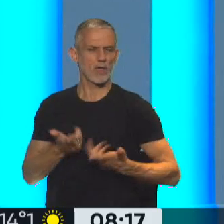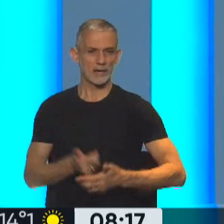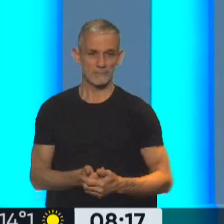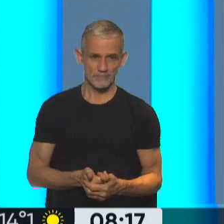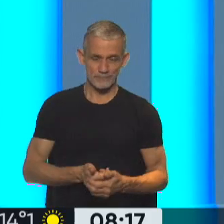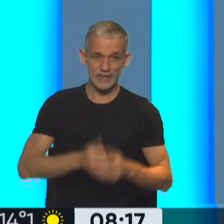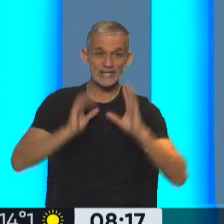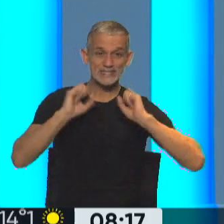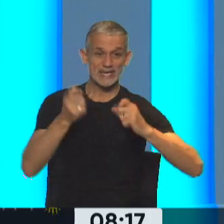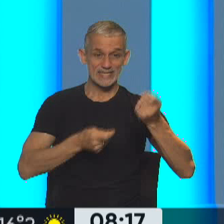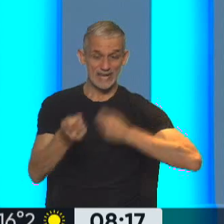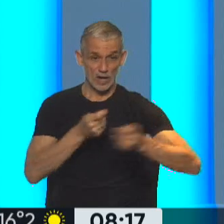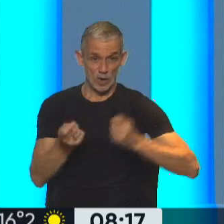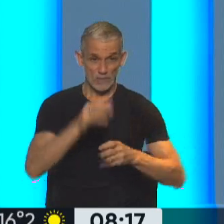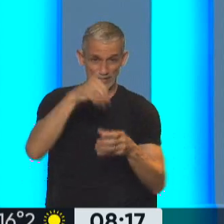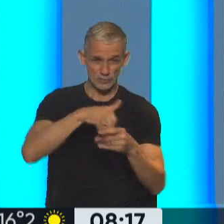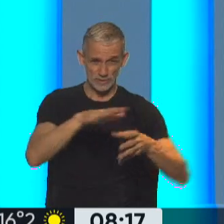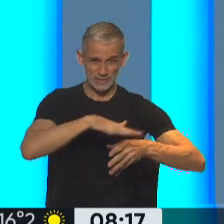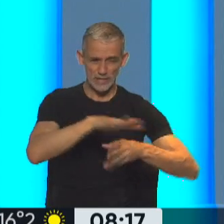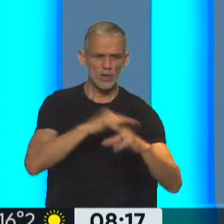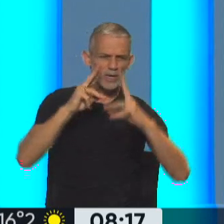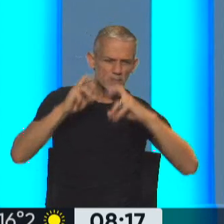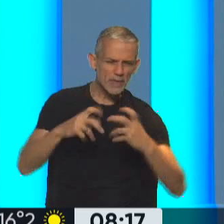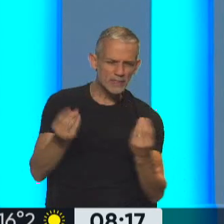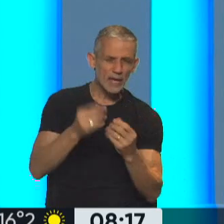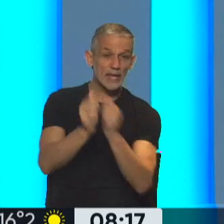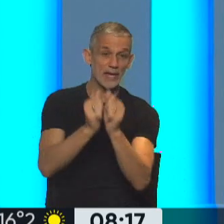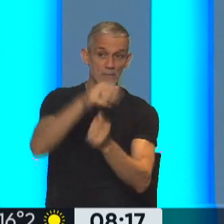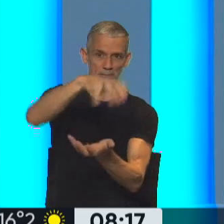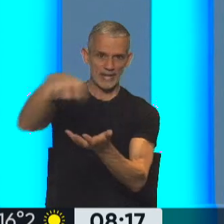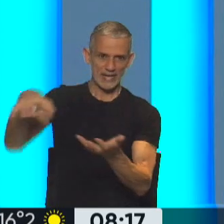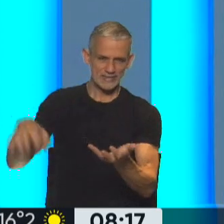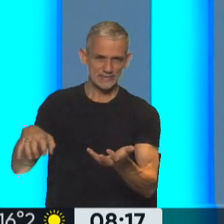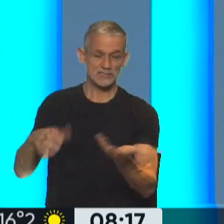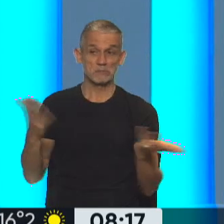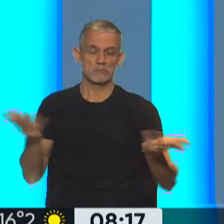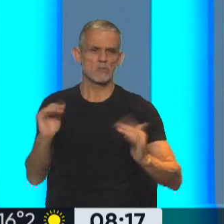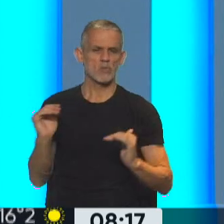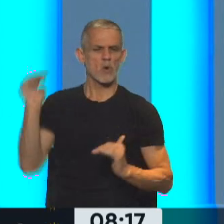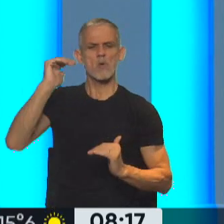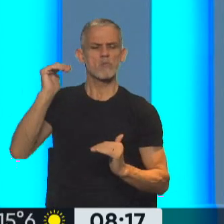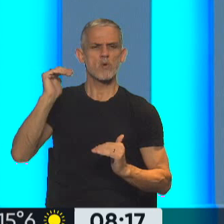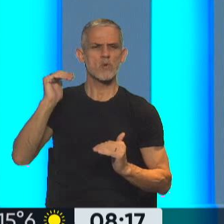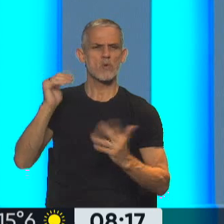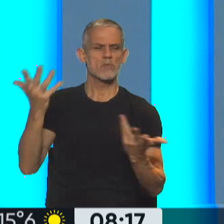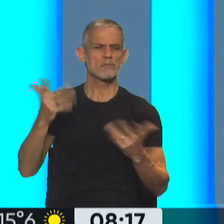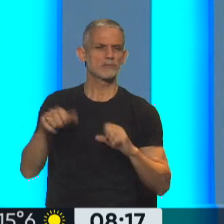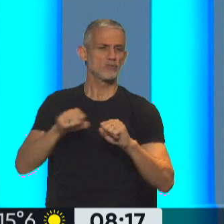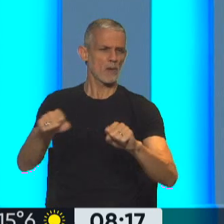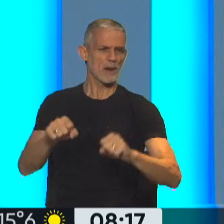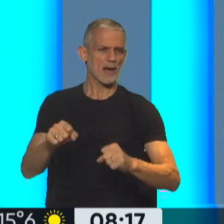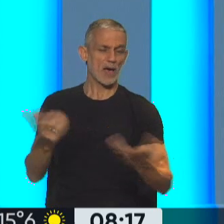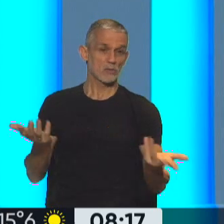está planteando la Secretaría de Comercio Interior es investigar a aquellas empresas que, por su posición dominante en la góndola, que es la que